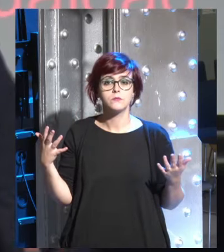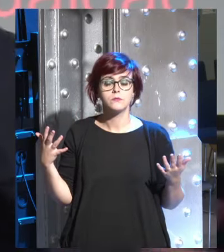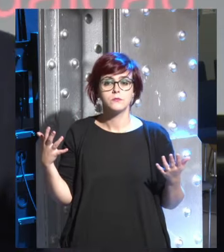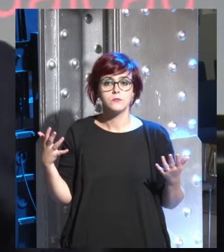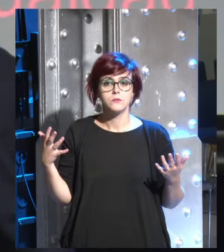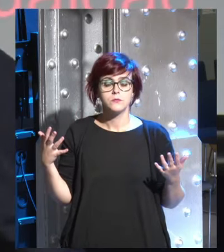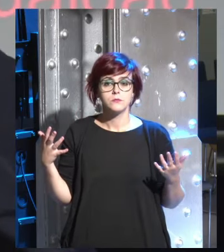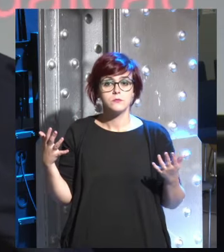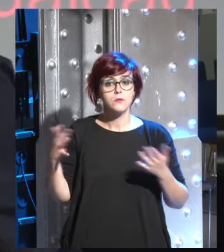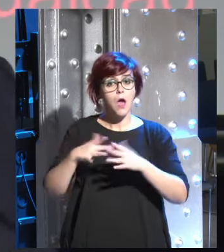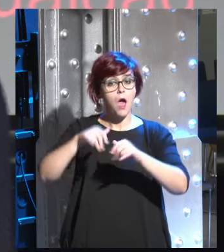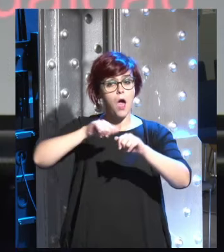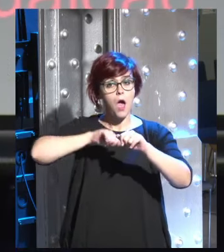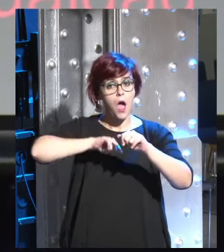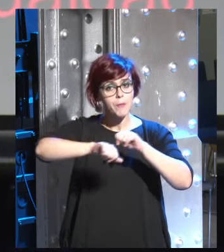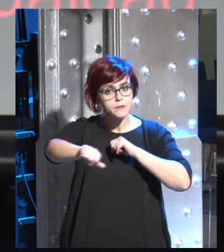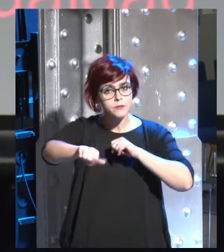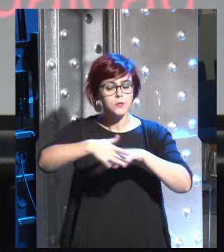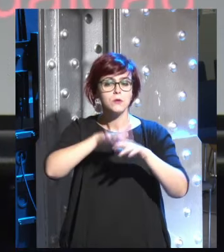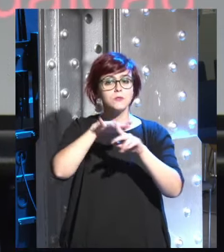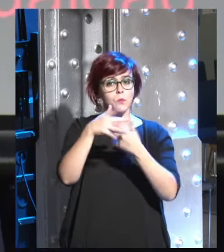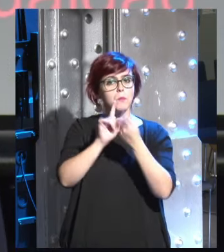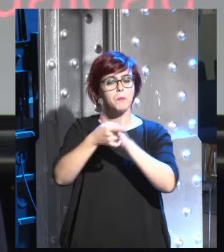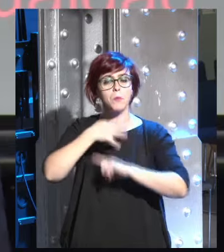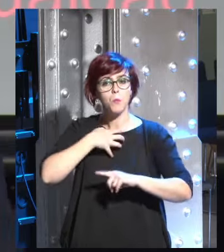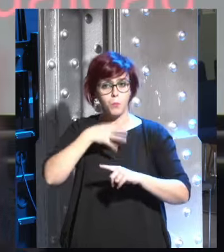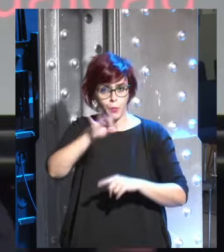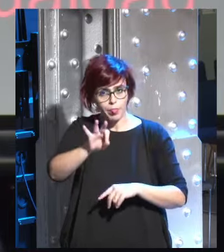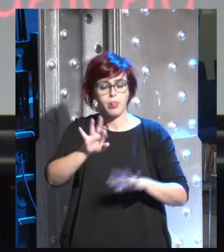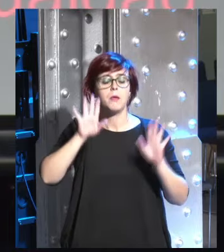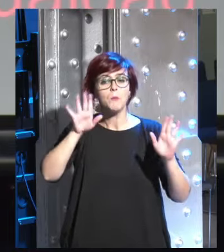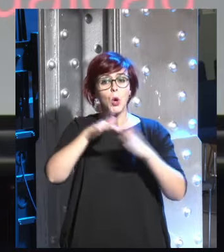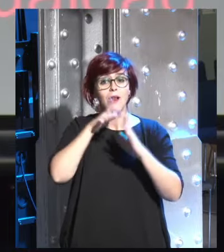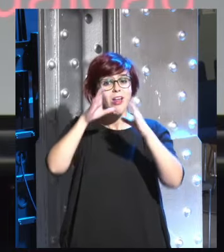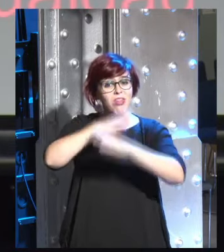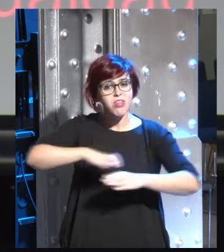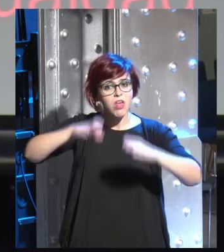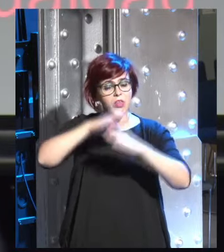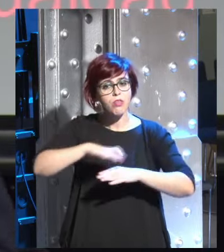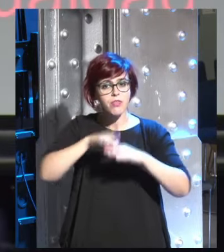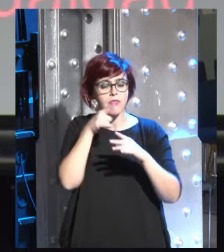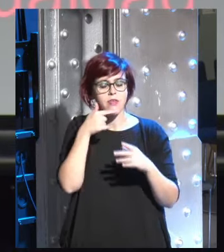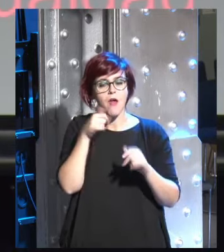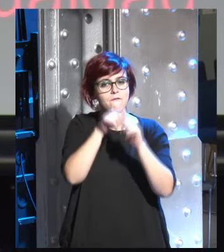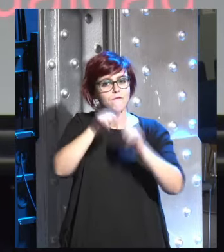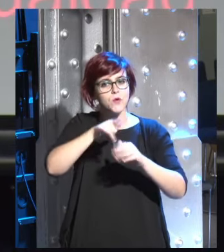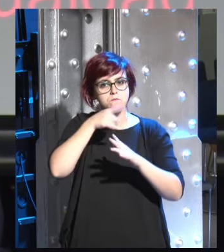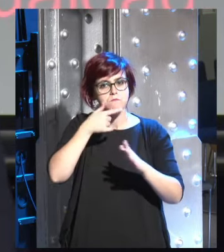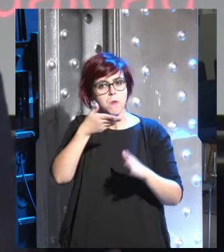eso a partir de ahora sí que puede cambiar porque la ciencia está redefiniendo el sentido de la muerte